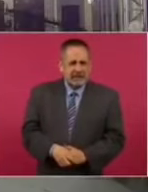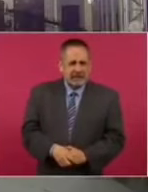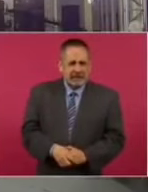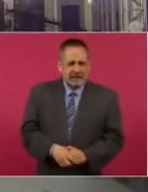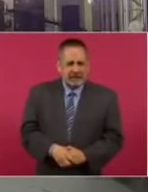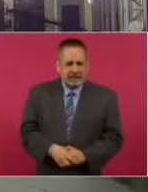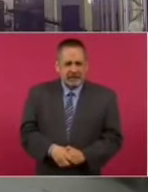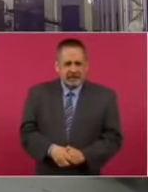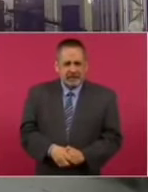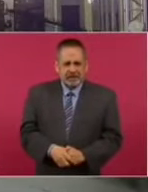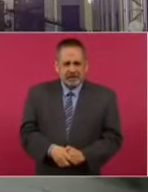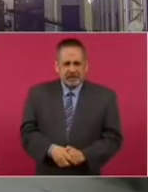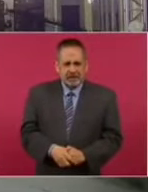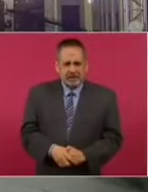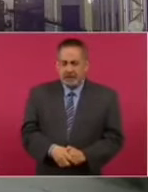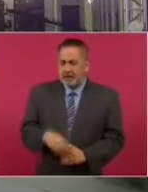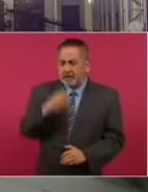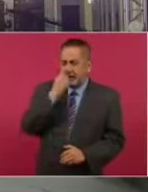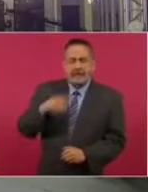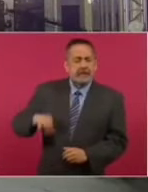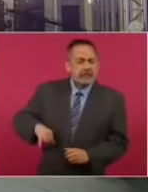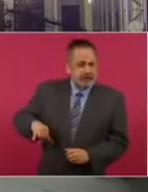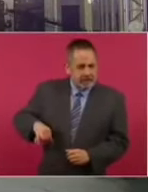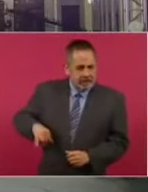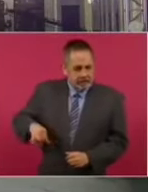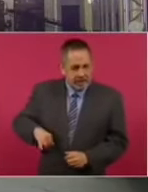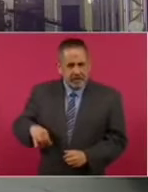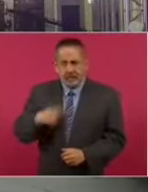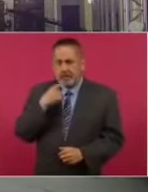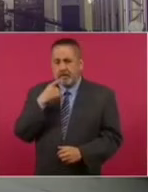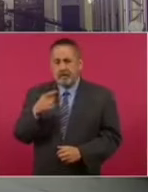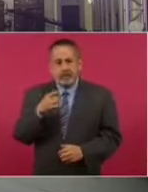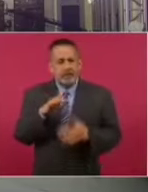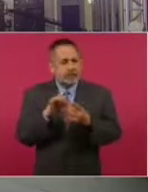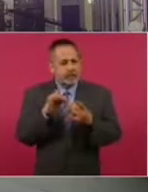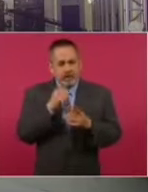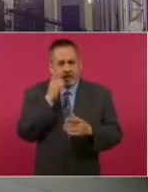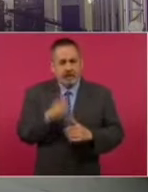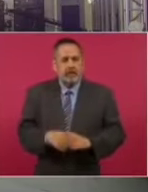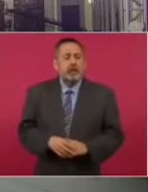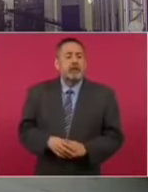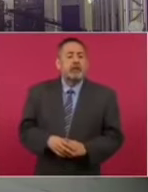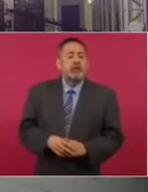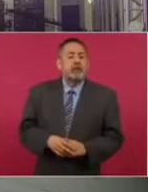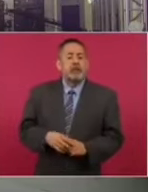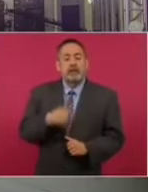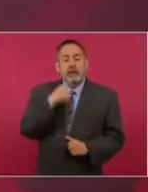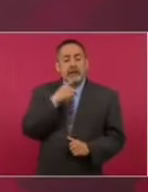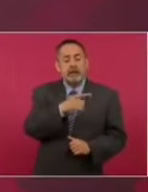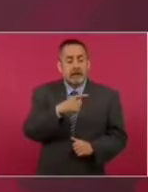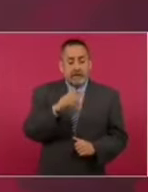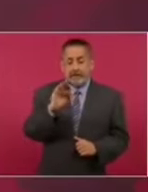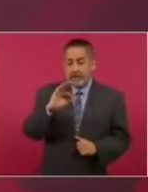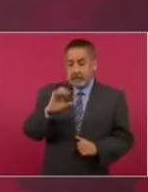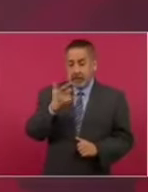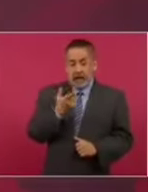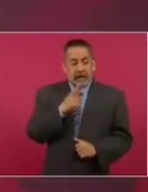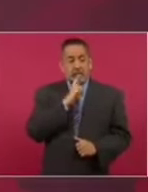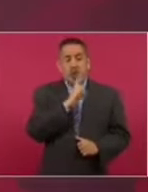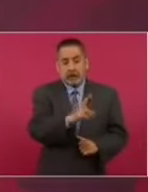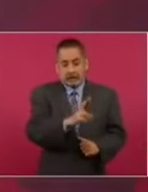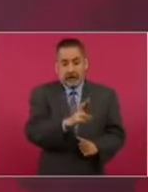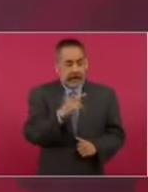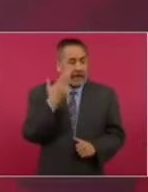es que es muy interesante lo que él dice. Habla de la respuesta de Felipe Calderón